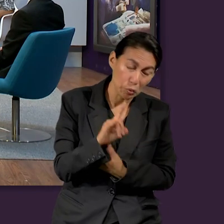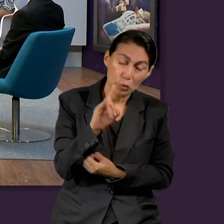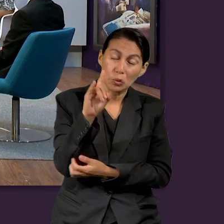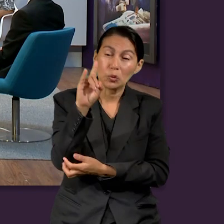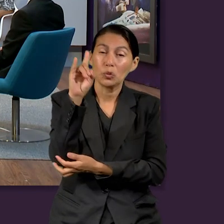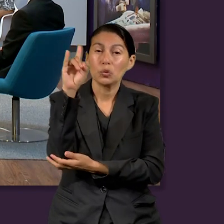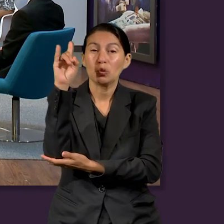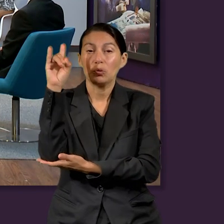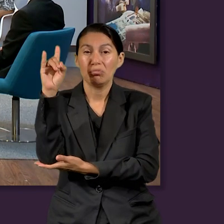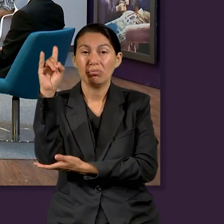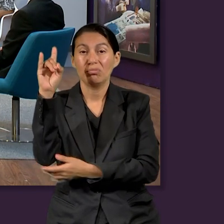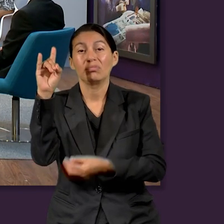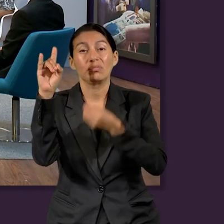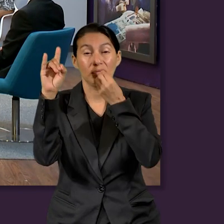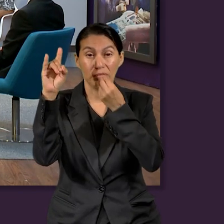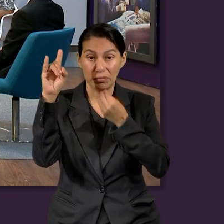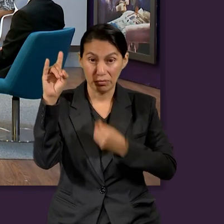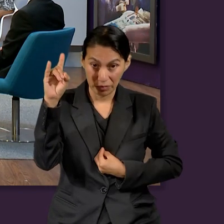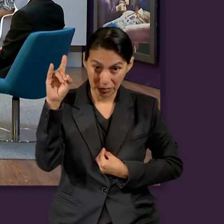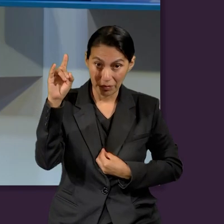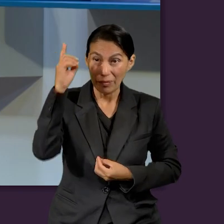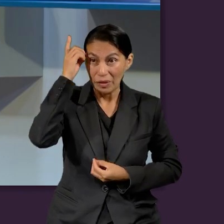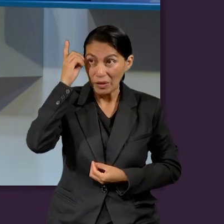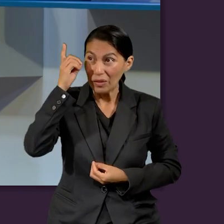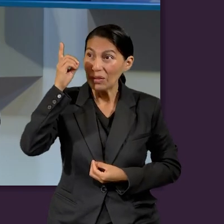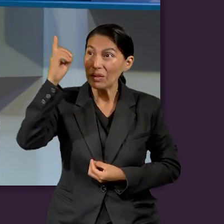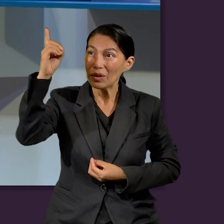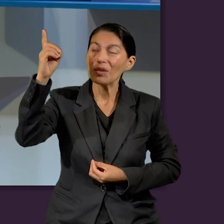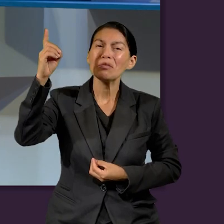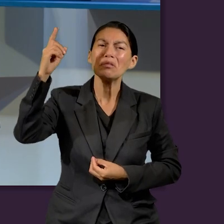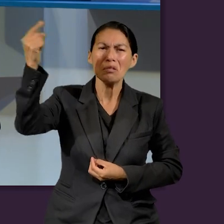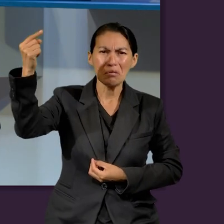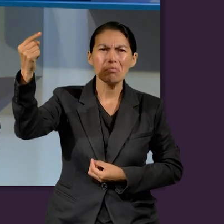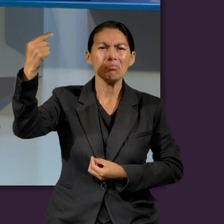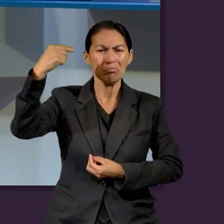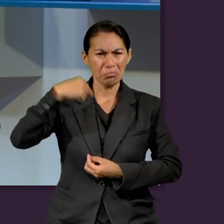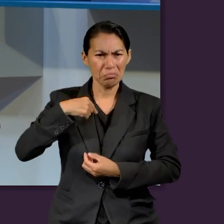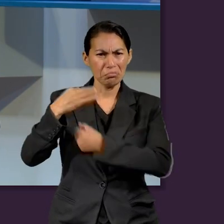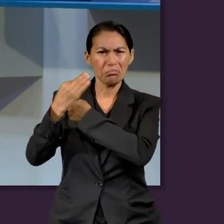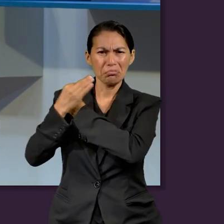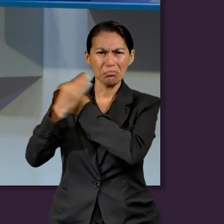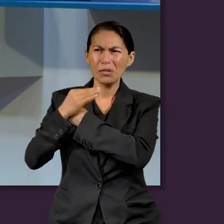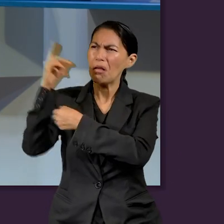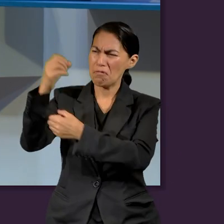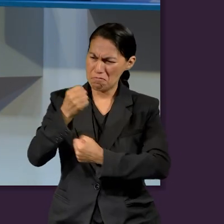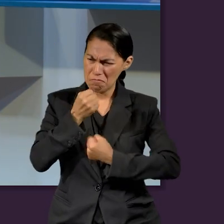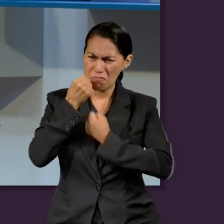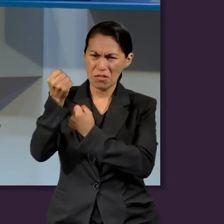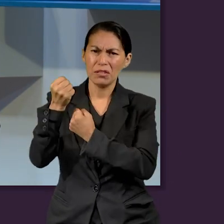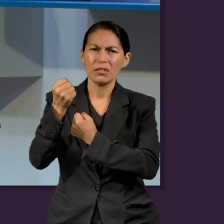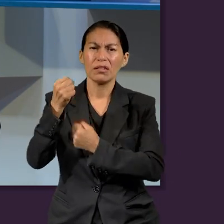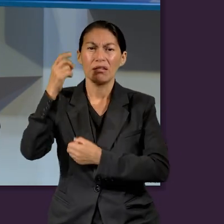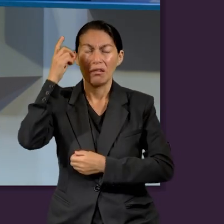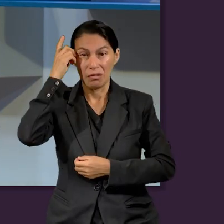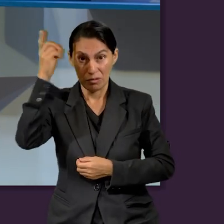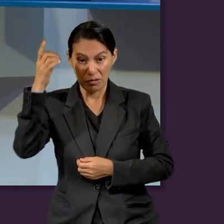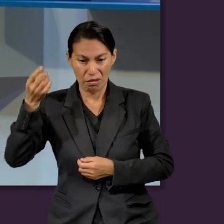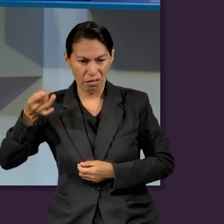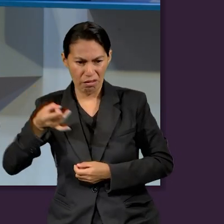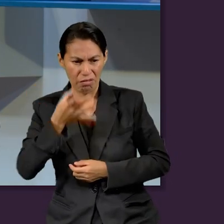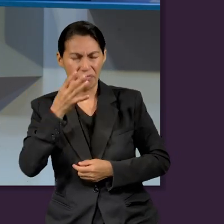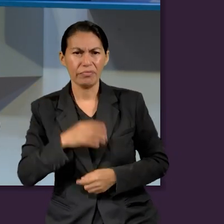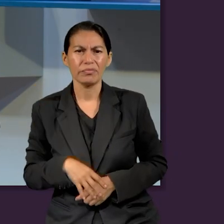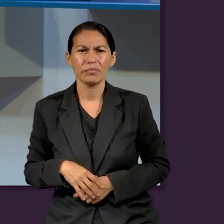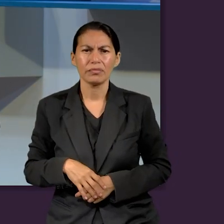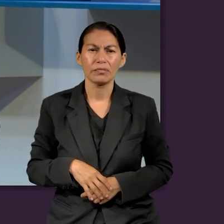importando lo que tengamos al frente, no importando cuán grande esté el Goliath que está frente a nosotros. Debemos recordar que